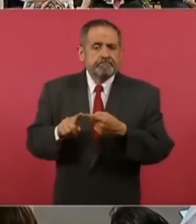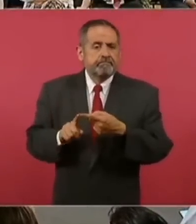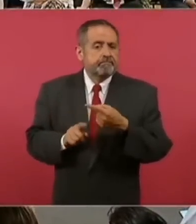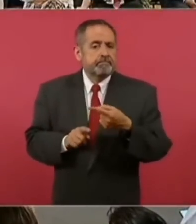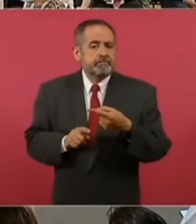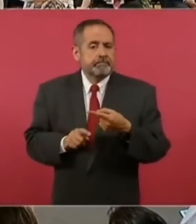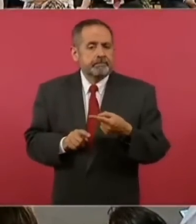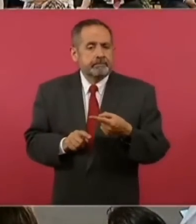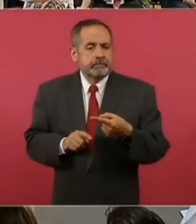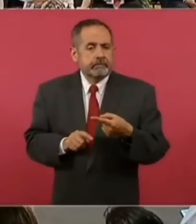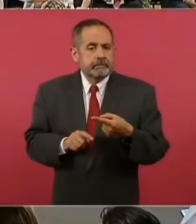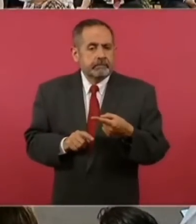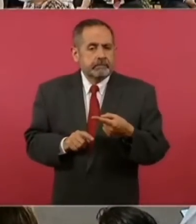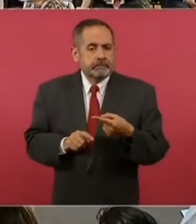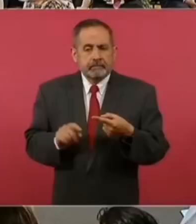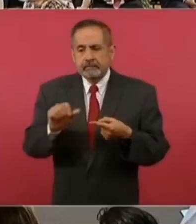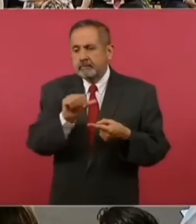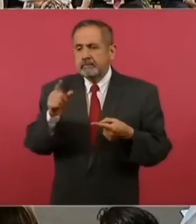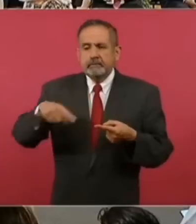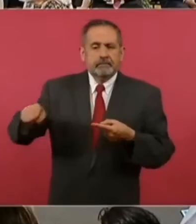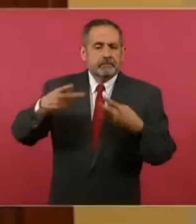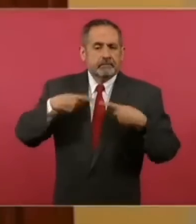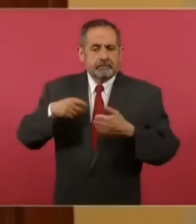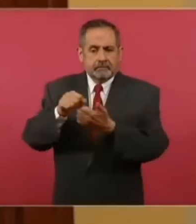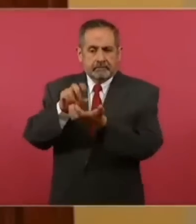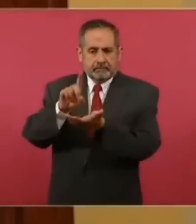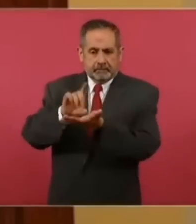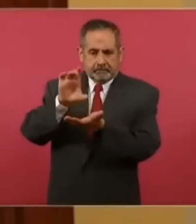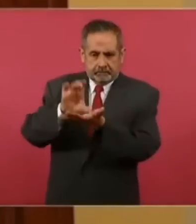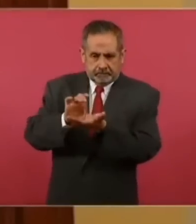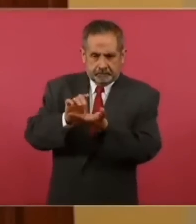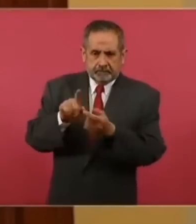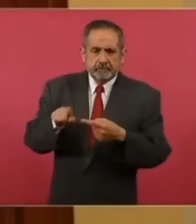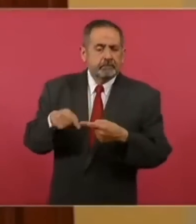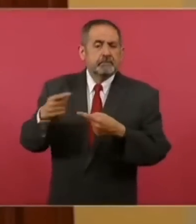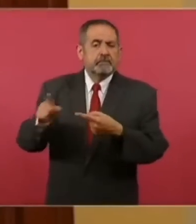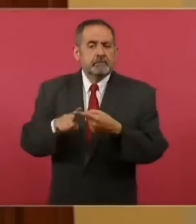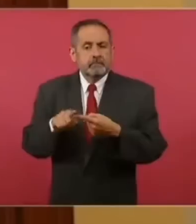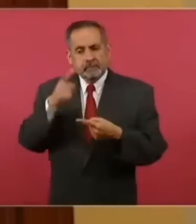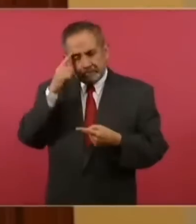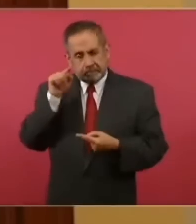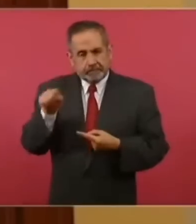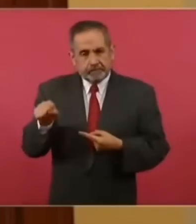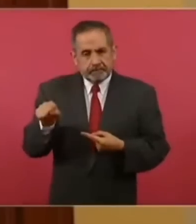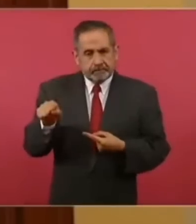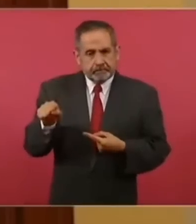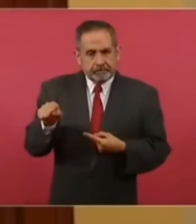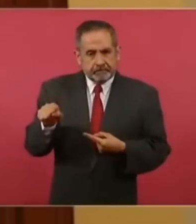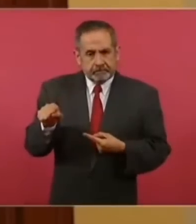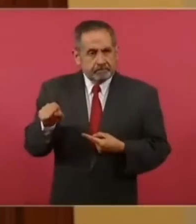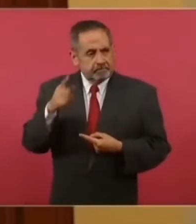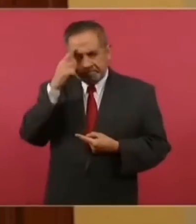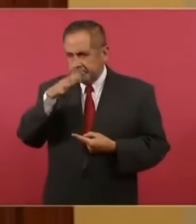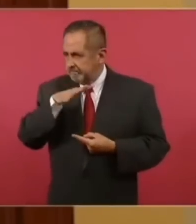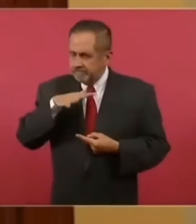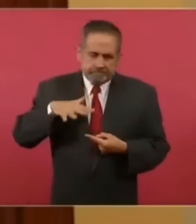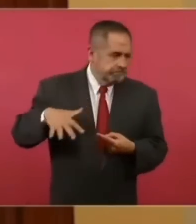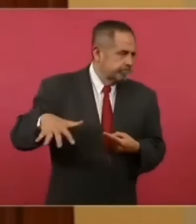a discapacidad sea universal